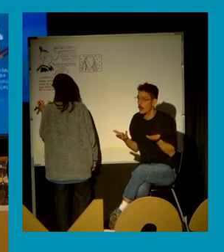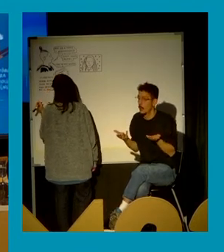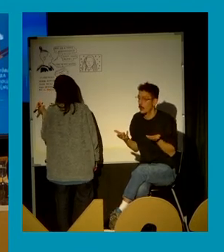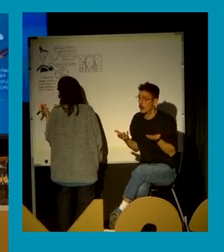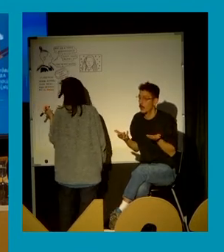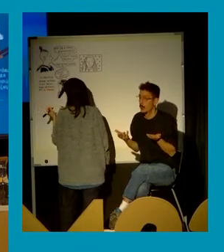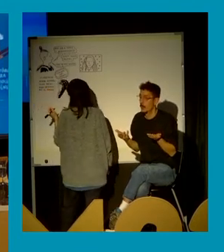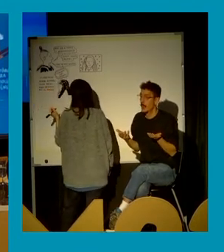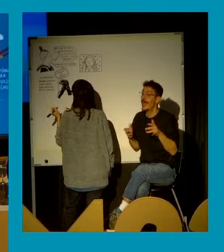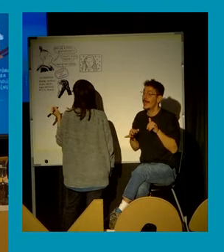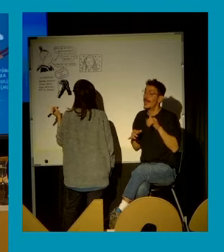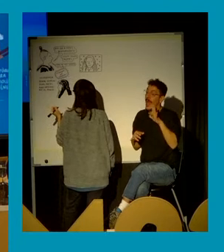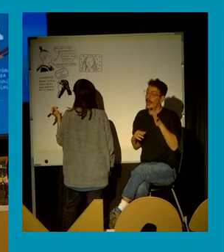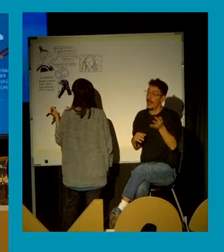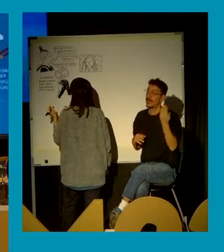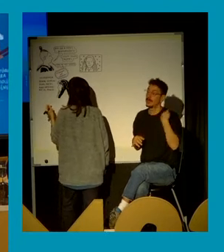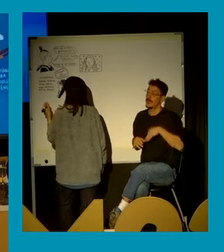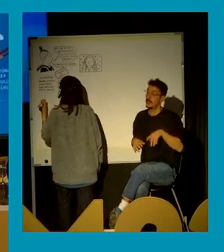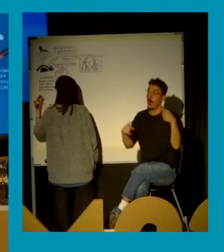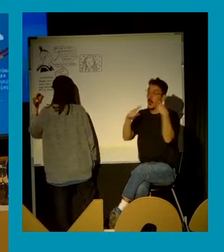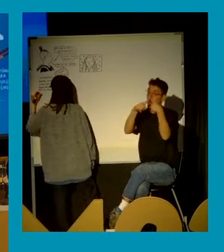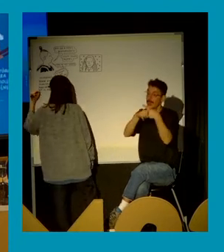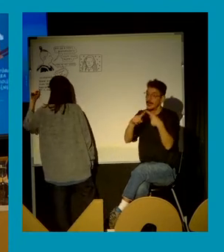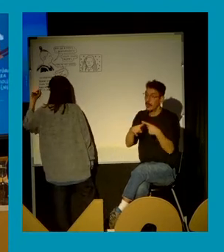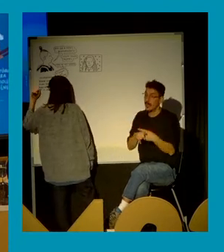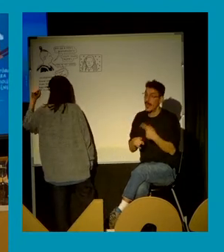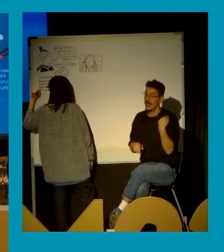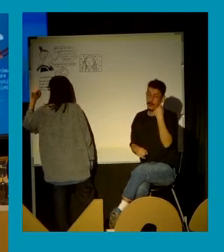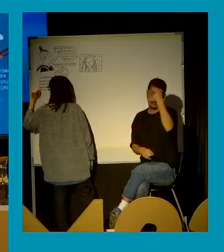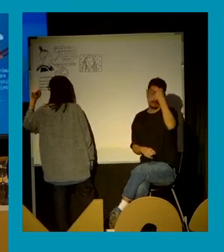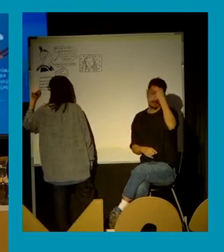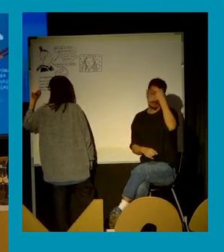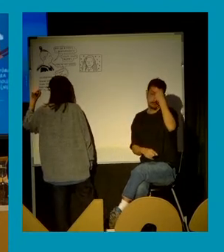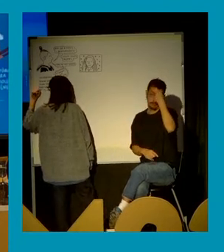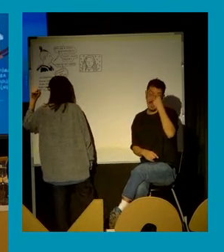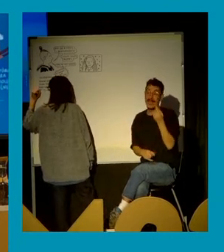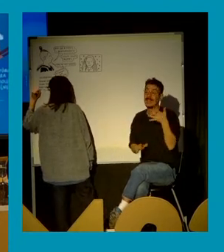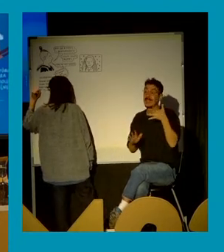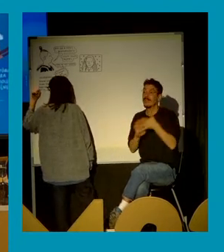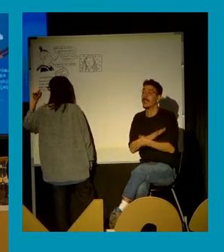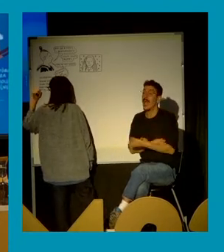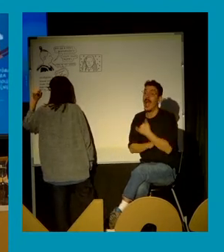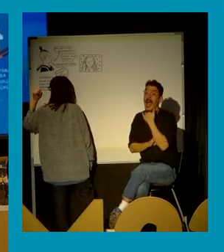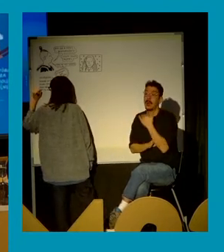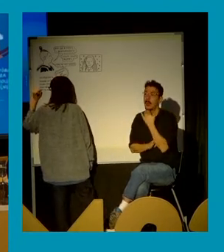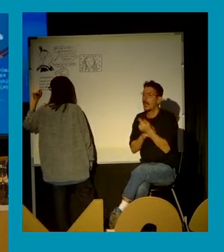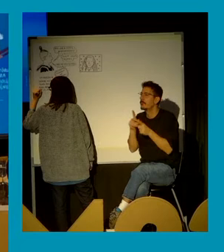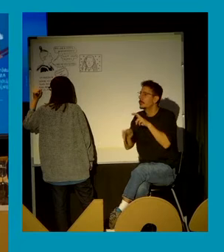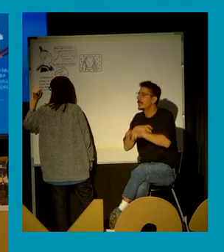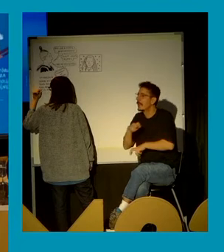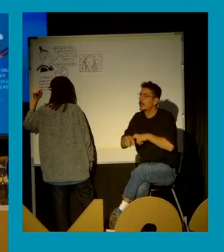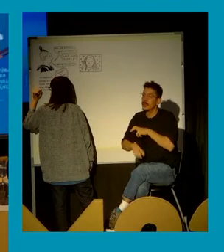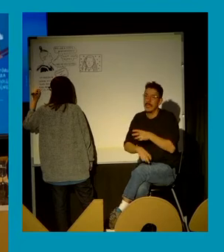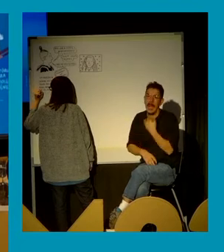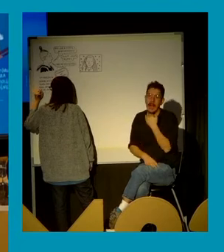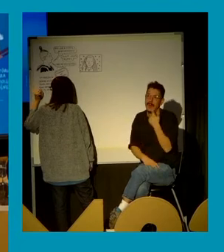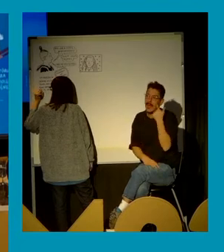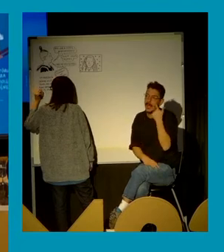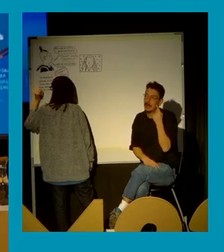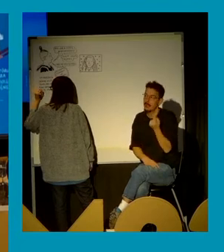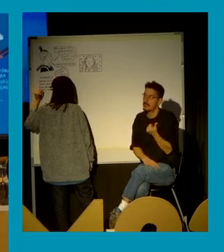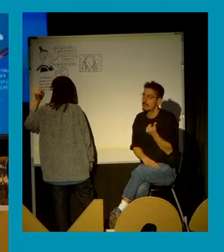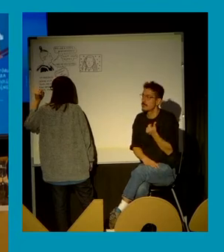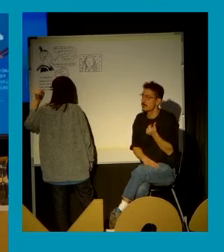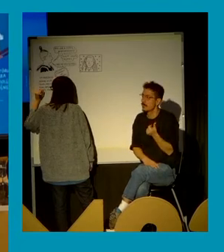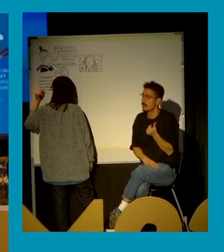interseccionalidad que hablaba Nachelli se quede vacío, sin que no signifique simplemente una búsqueda de incluso una